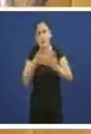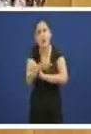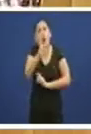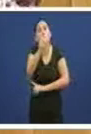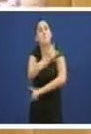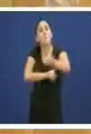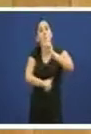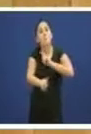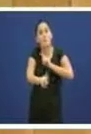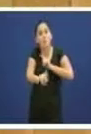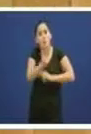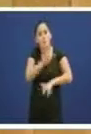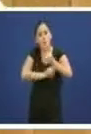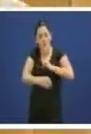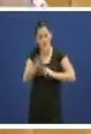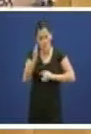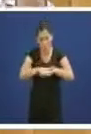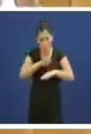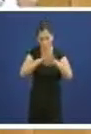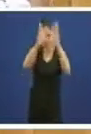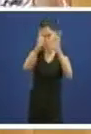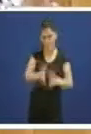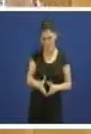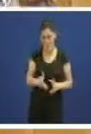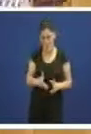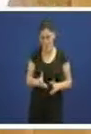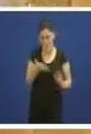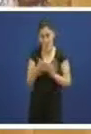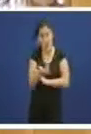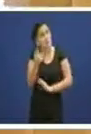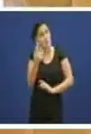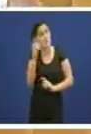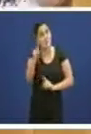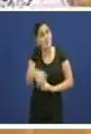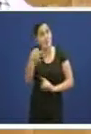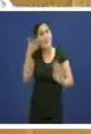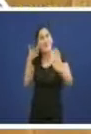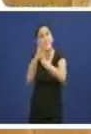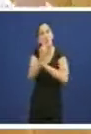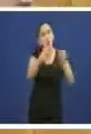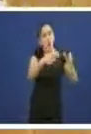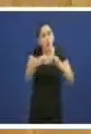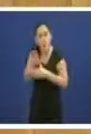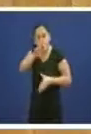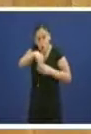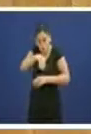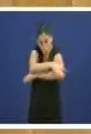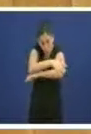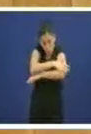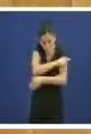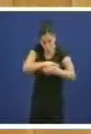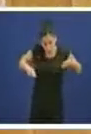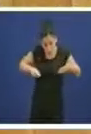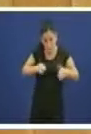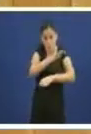un problema de catalogación administrativa un problema de definición de grupos entre o goberno galego e o INSS non